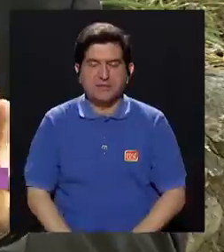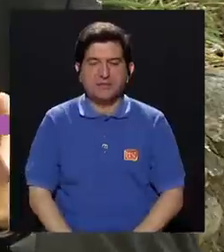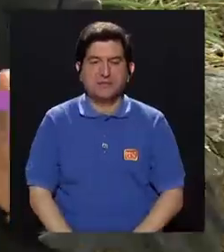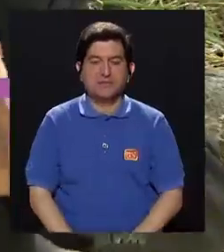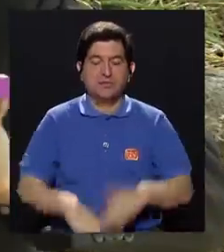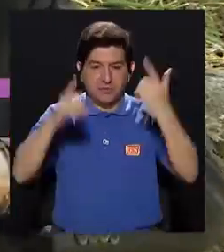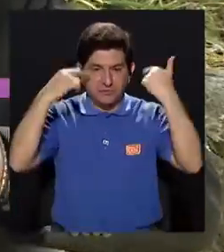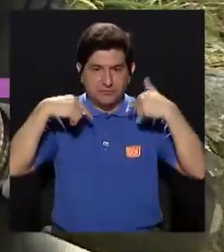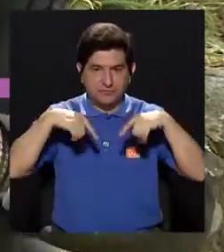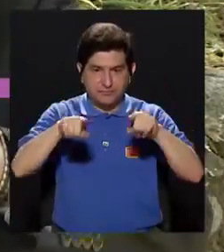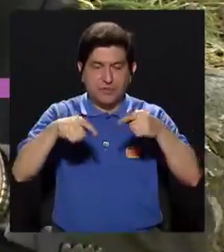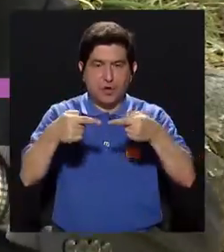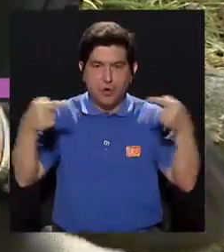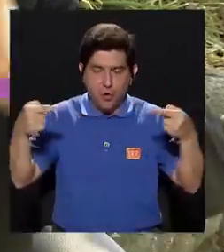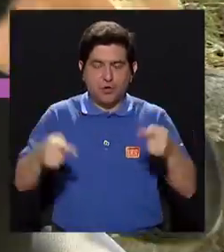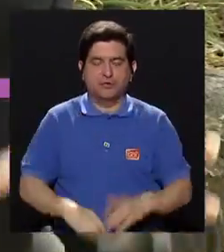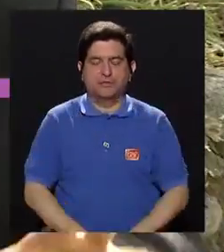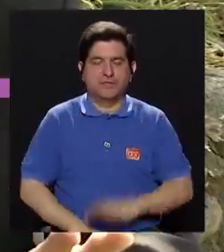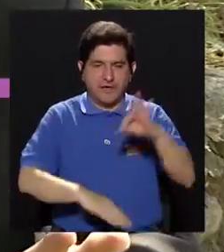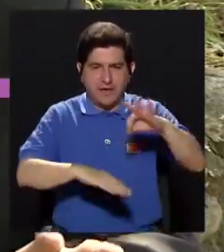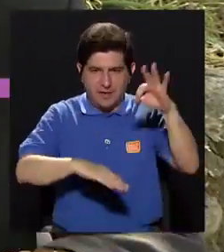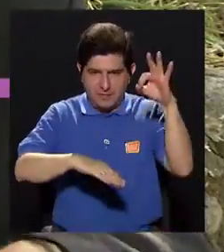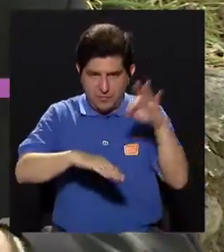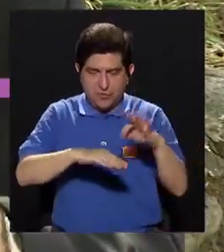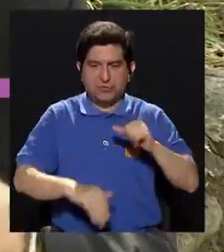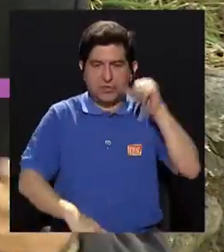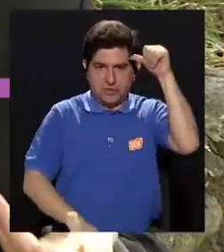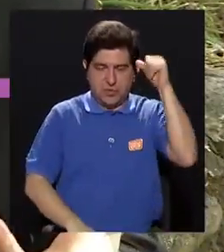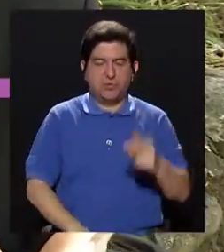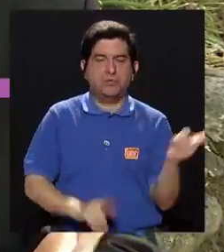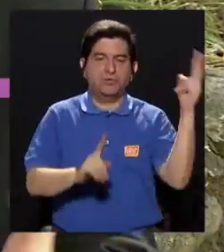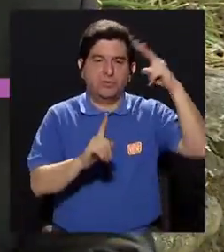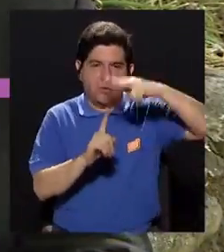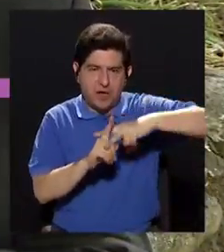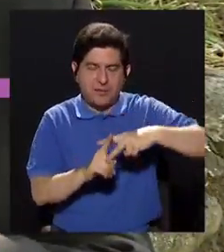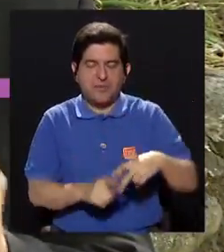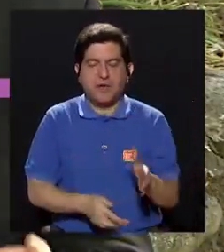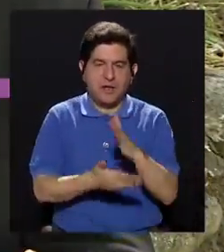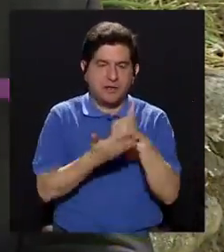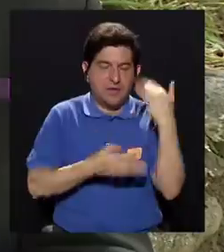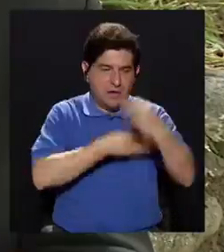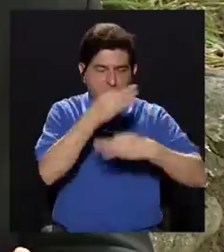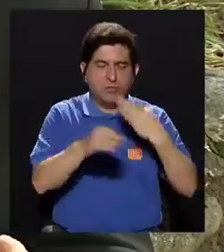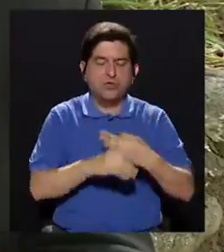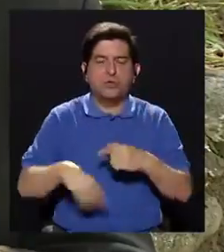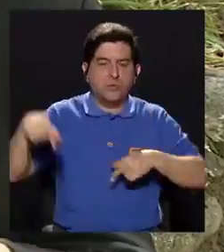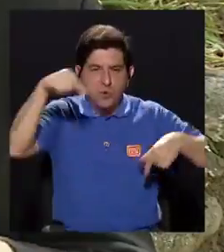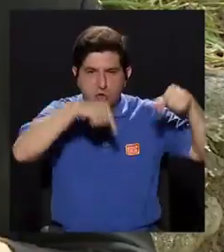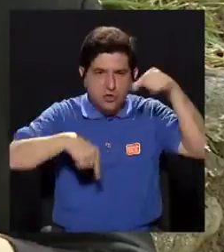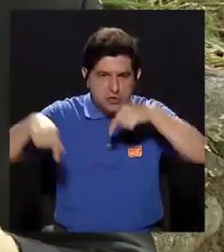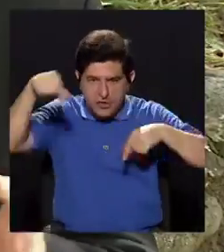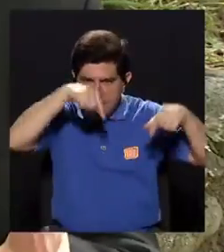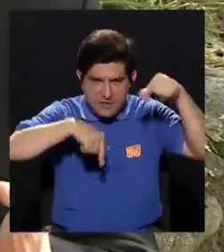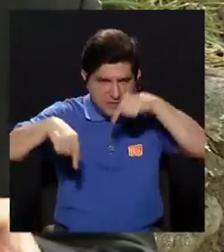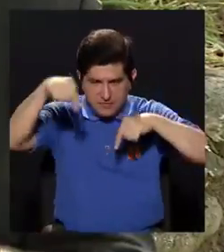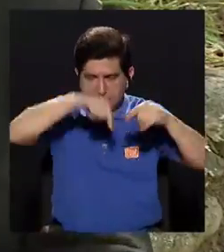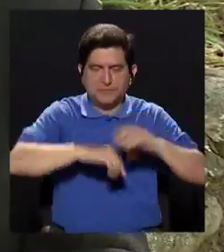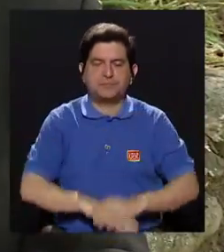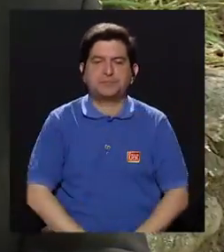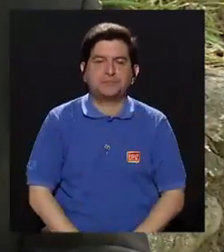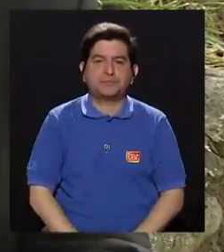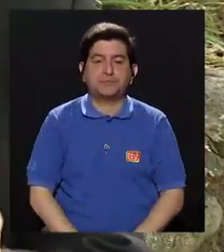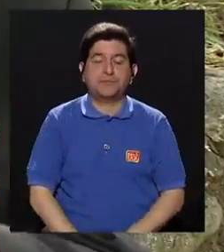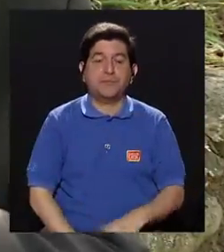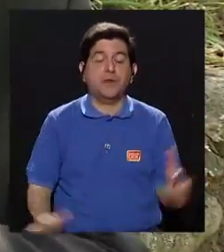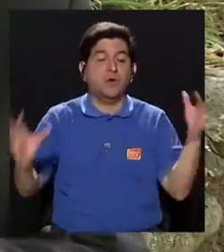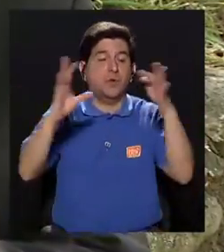de forma sinérgica contra los adultos, aplicando algún tipo de agente adulticida, algún insecticida, algún piretroide, por